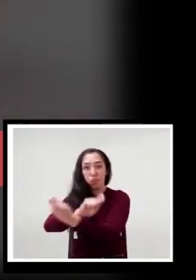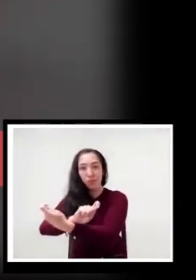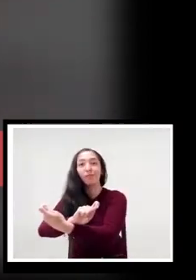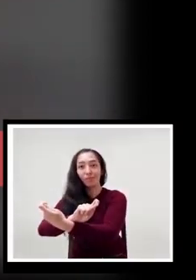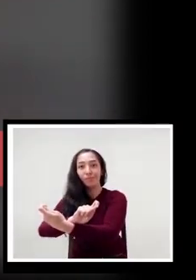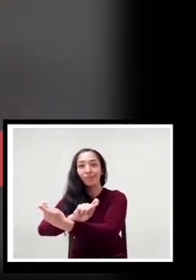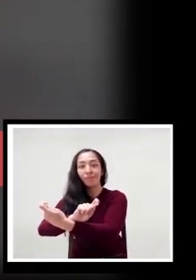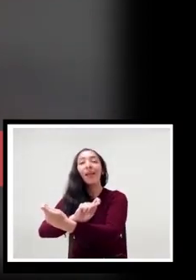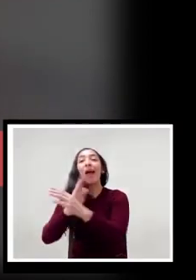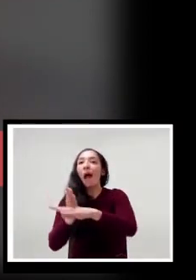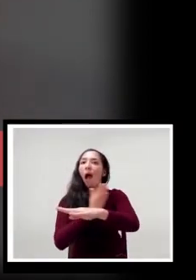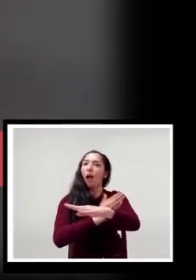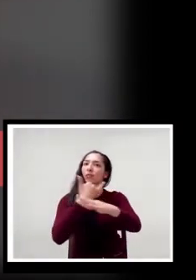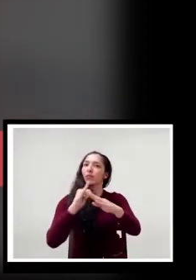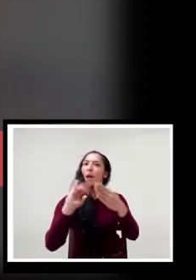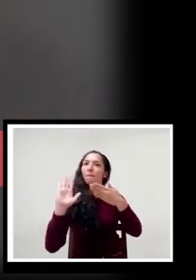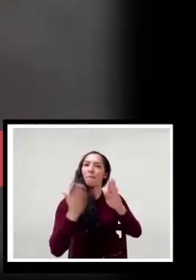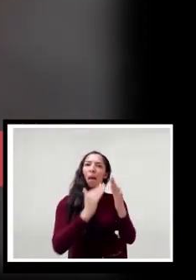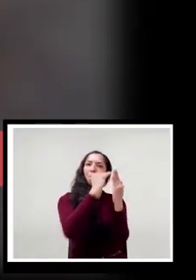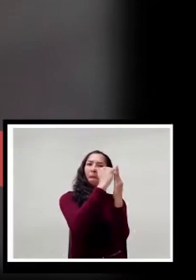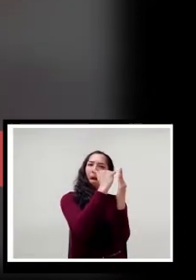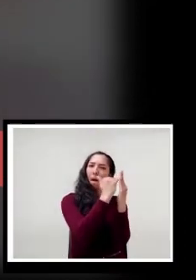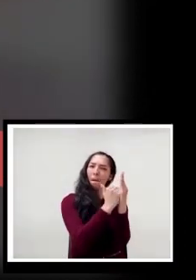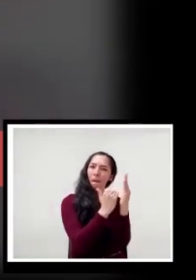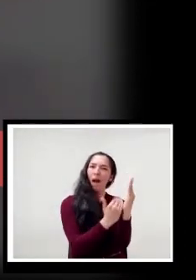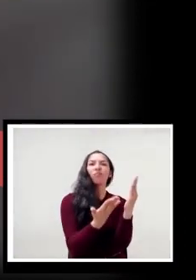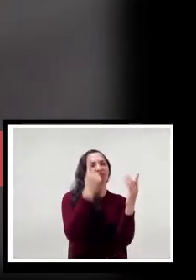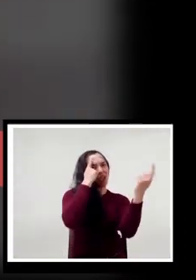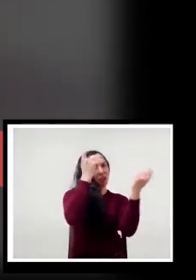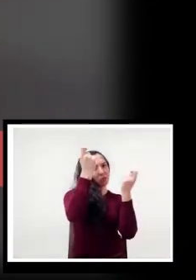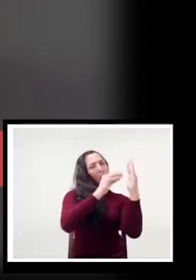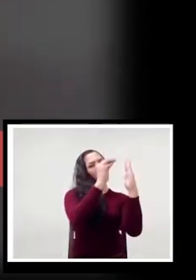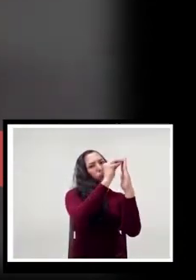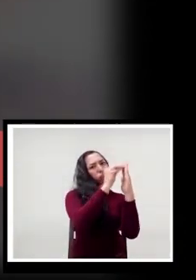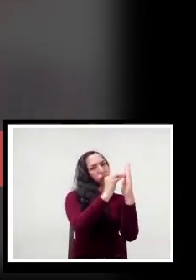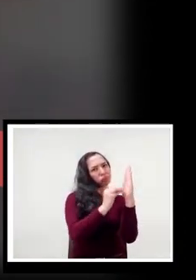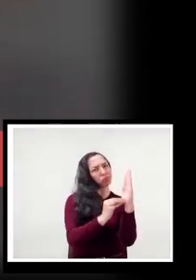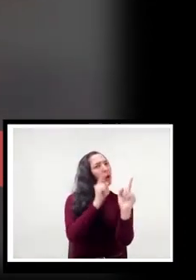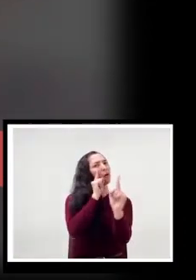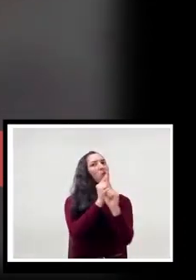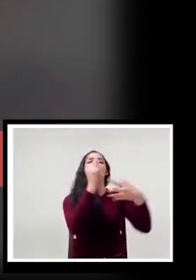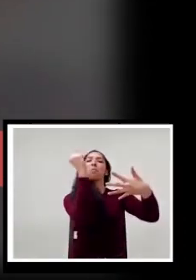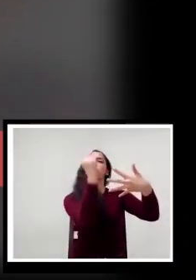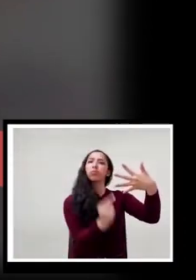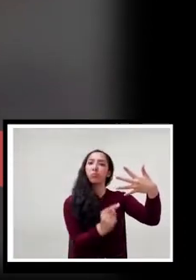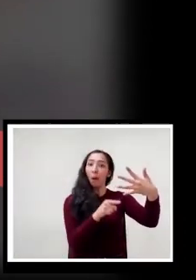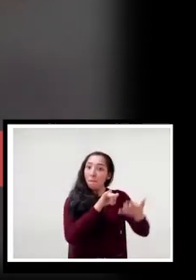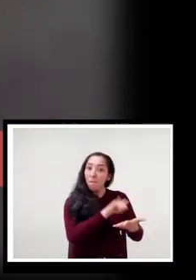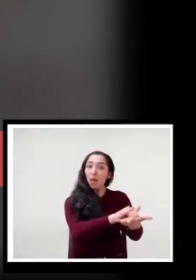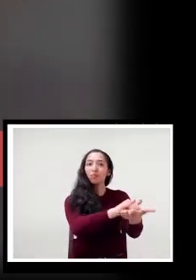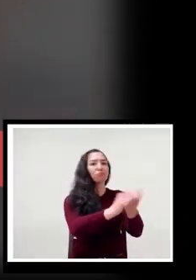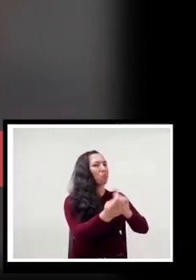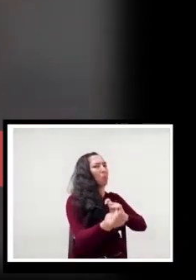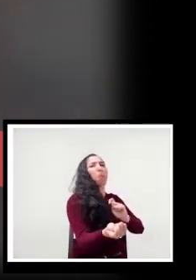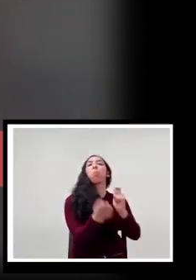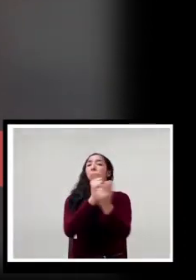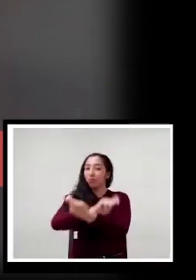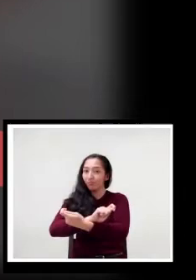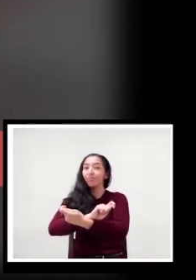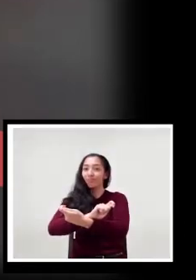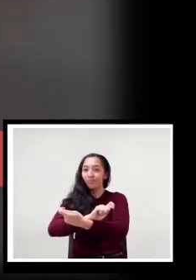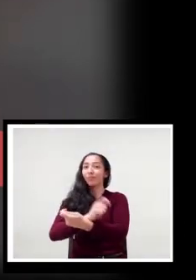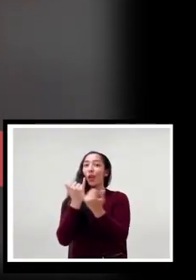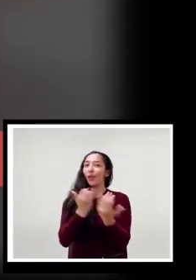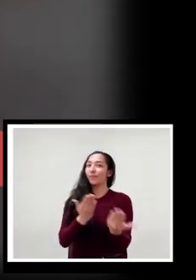a se trasladara los enfoques, los abordajes de los temas, las estrategias, los objetivos, la evaluación, también cambió.